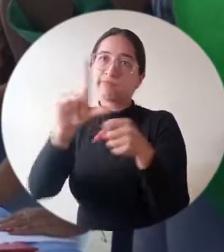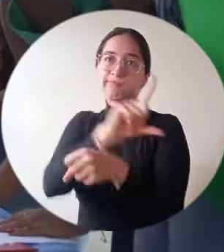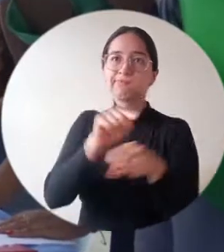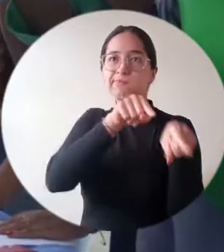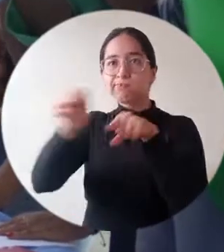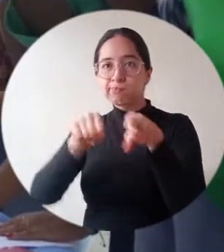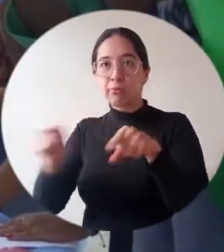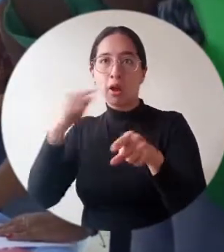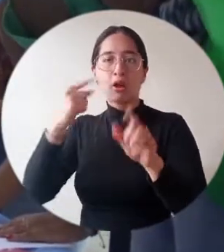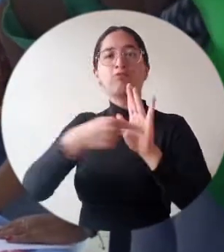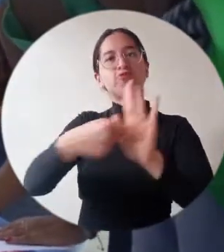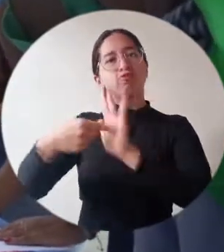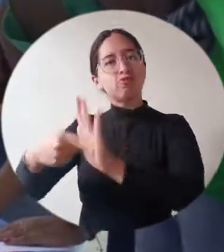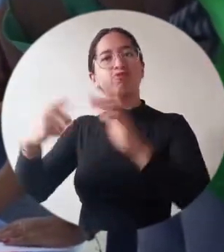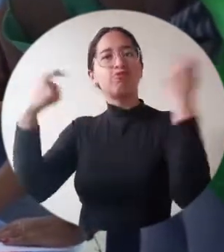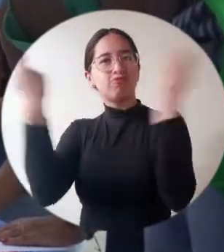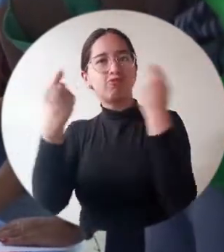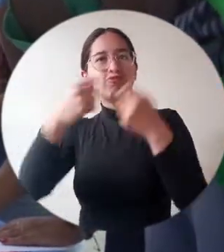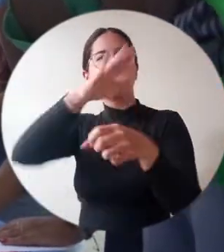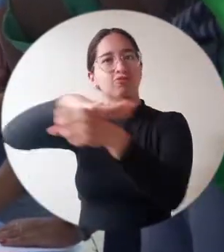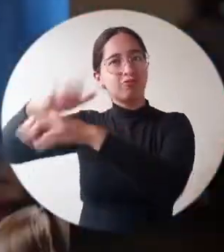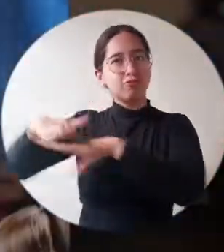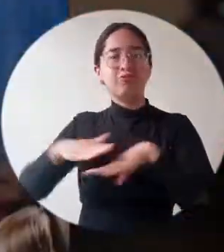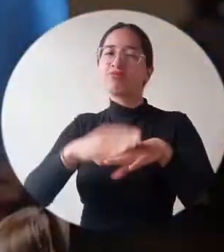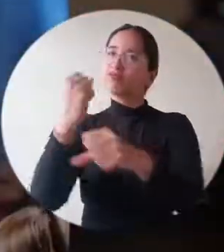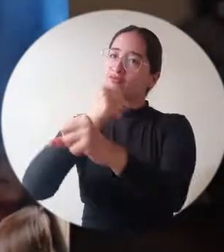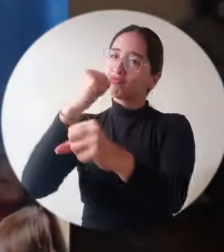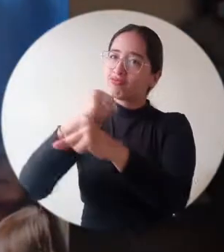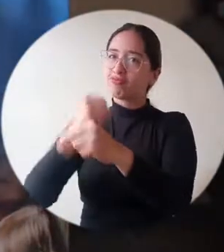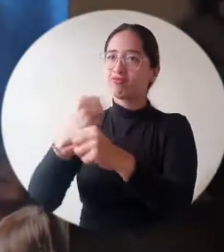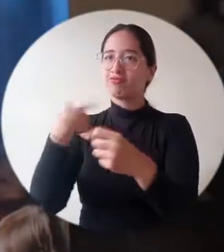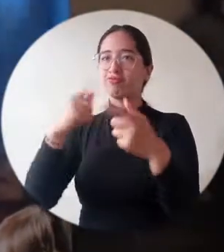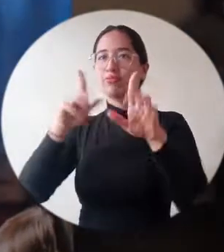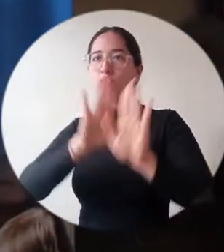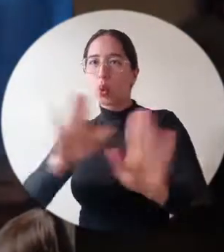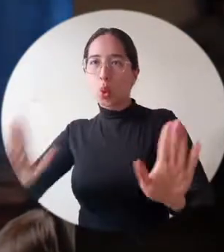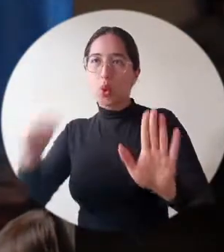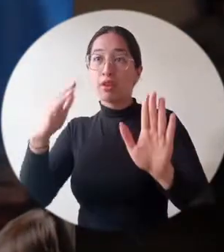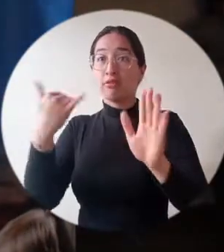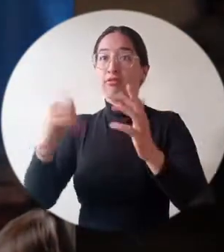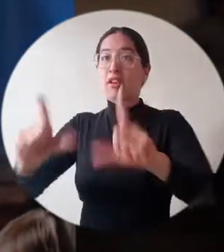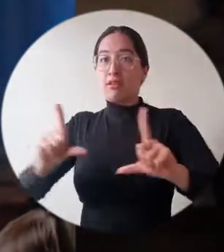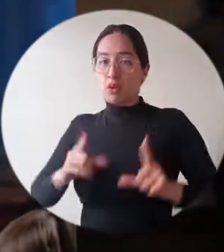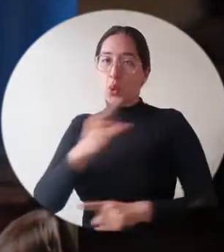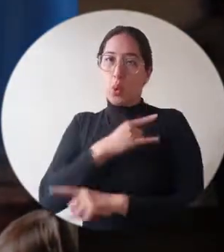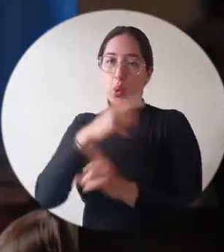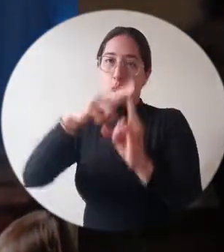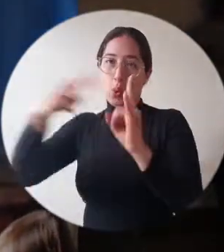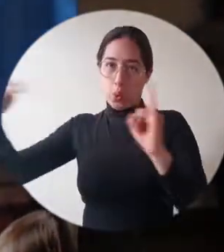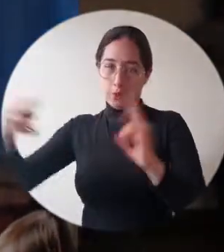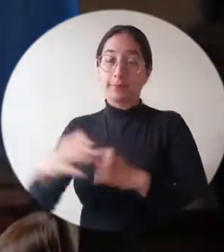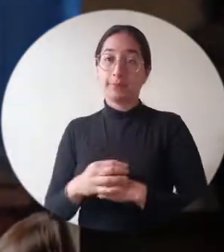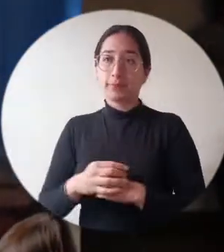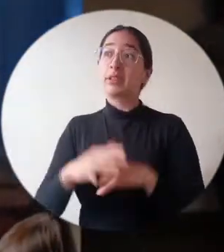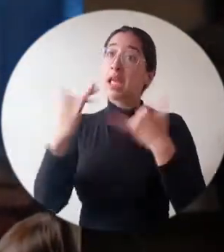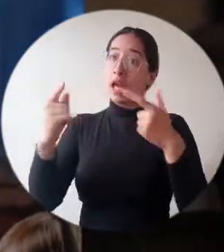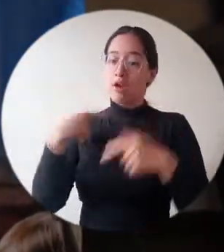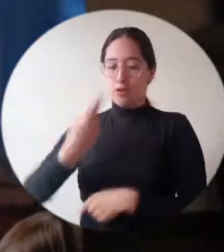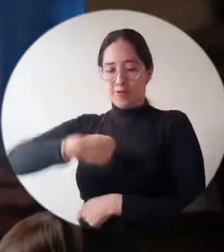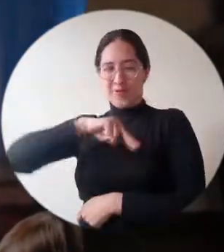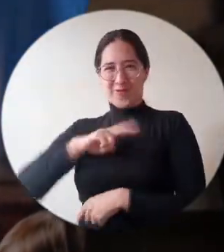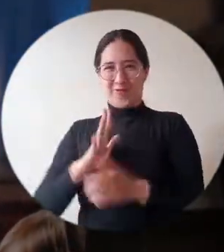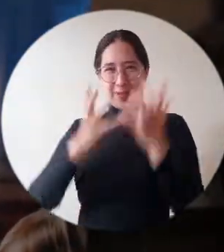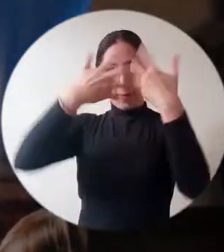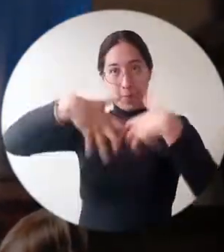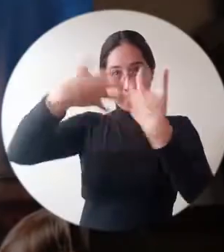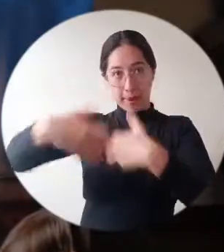presentaron ofertas laborales a los graduados. Es la oportunidad precisamente que tenemos nosotros las empresas de poder ofertar nuestras